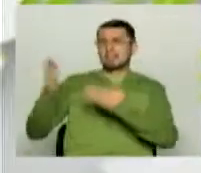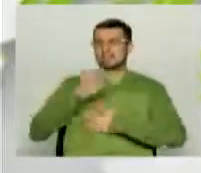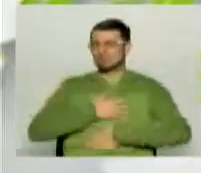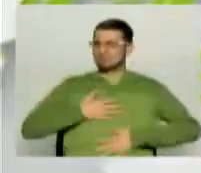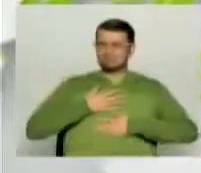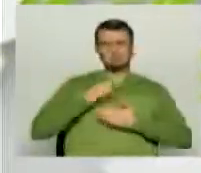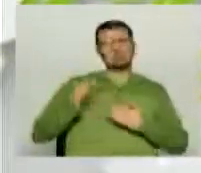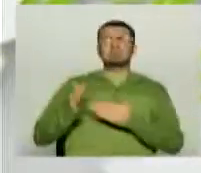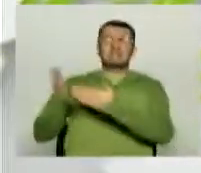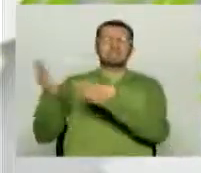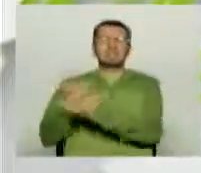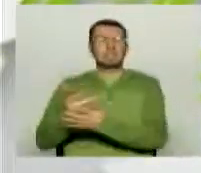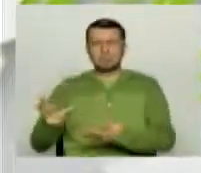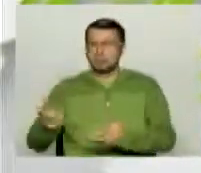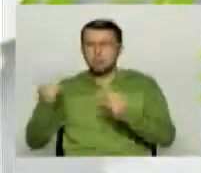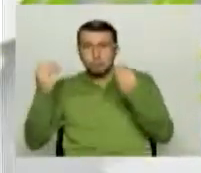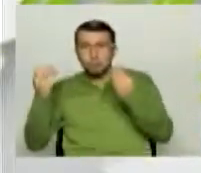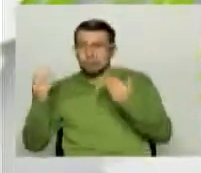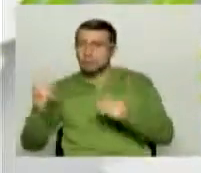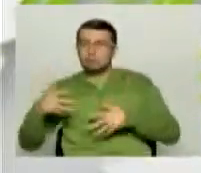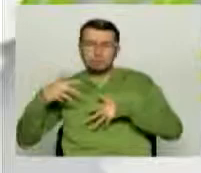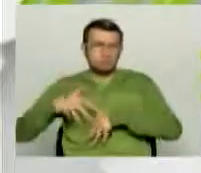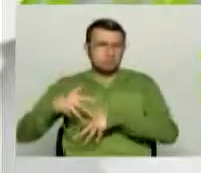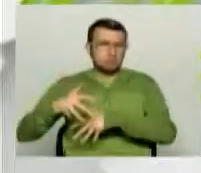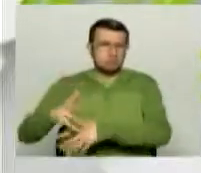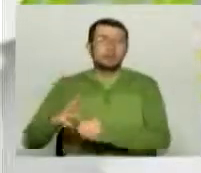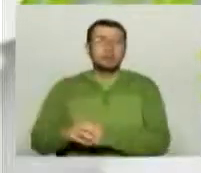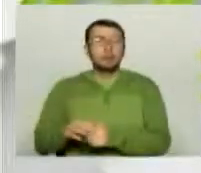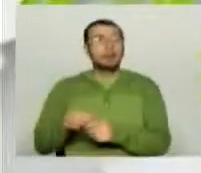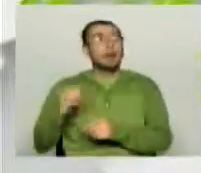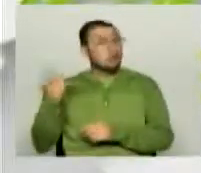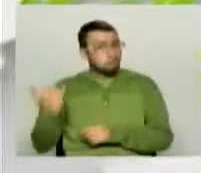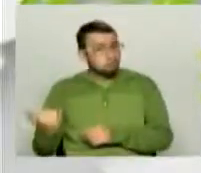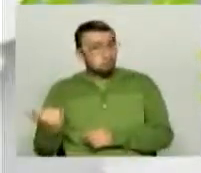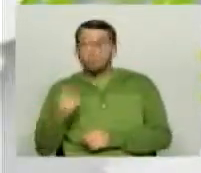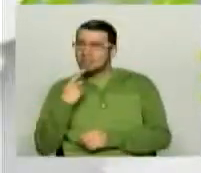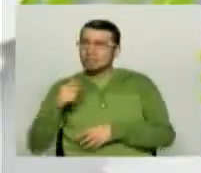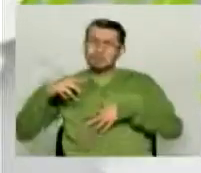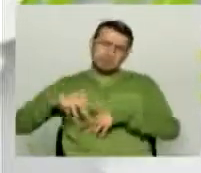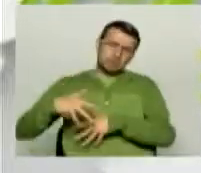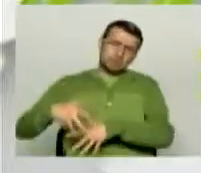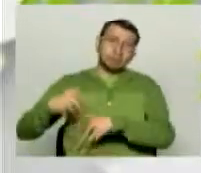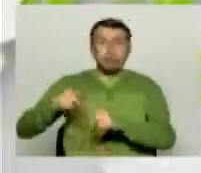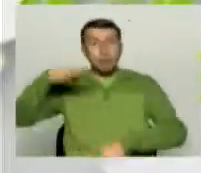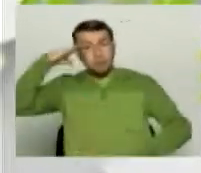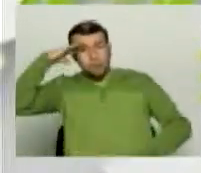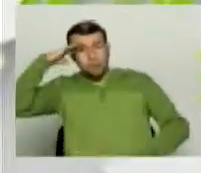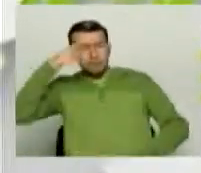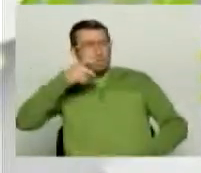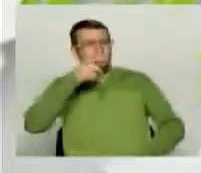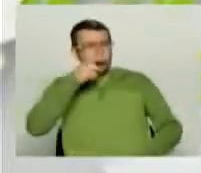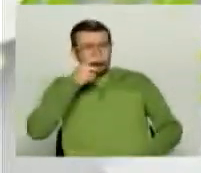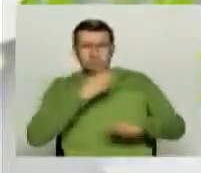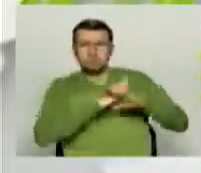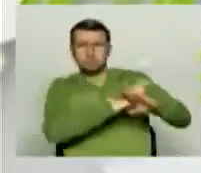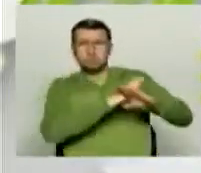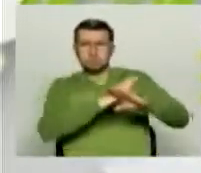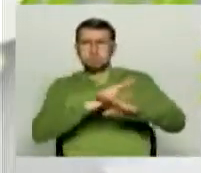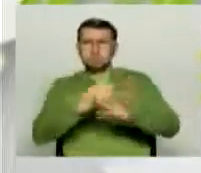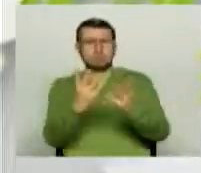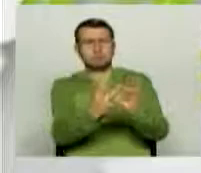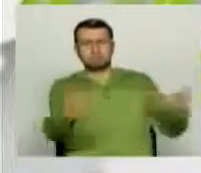hubo muchas manifestaciones. Ahorita se dice que igual se han seguido dando, pero la policía tiene, digamos, que aislados, tiene cercos